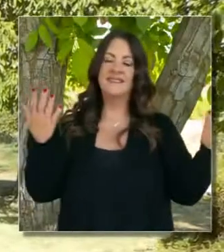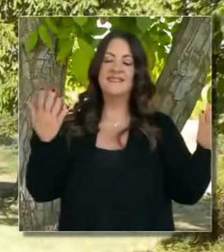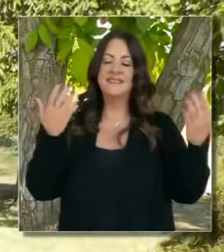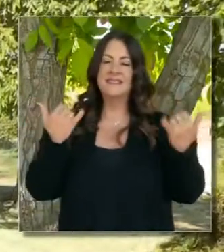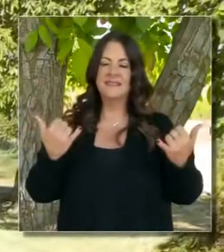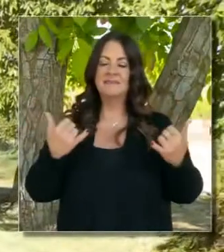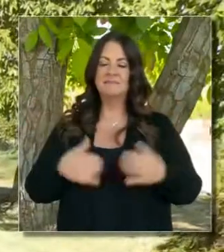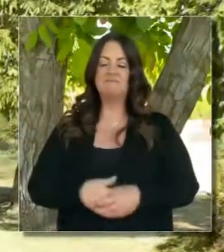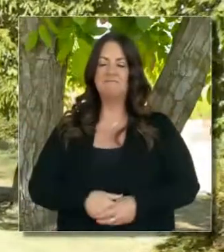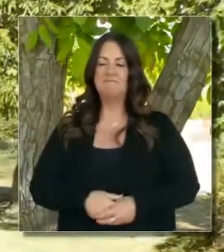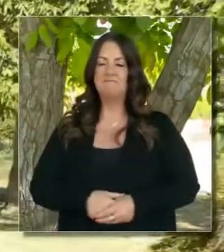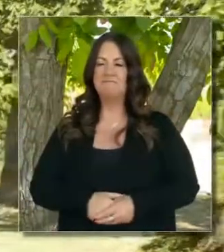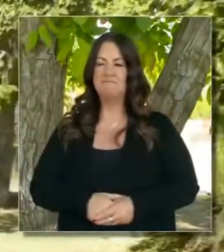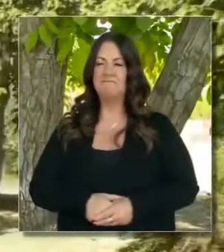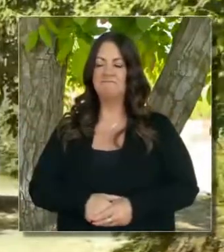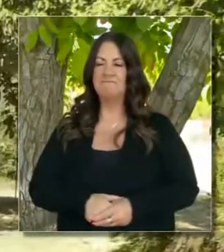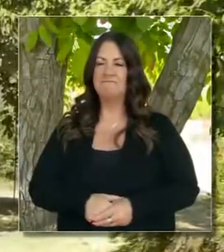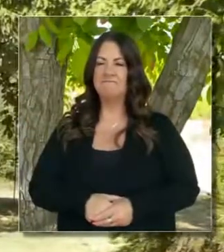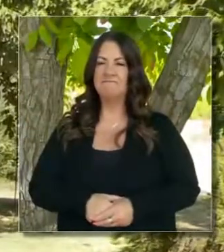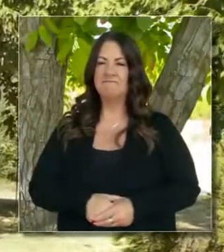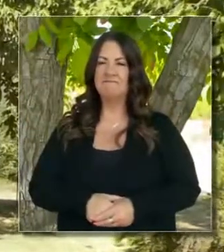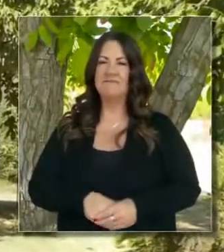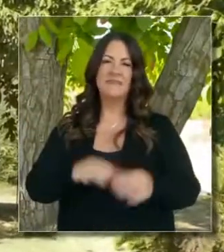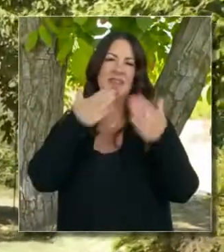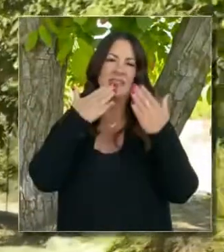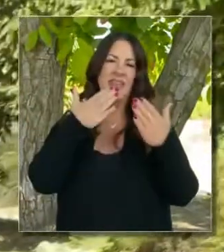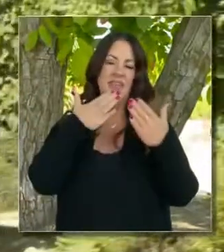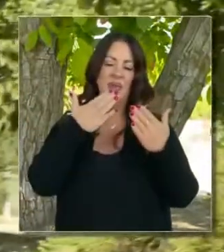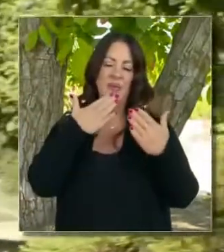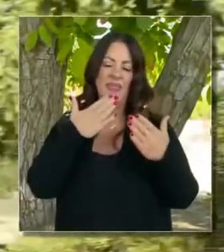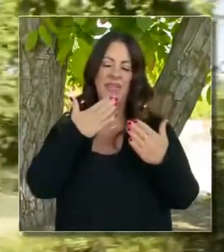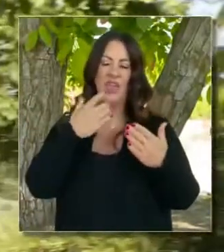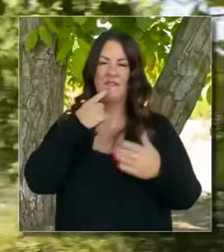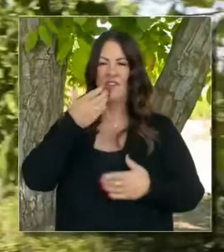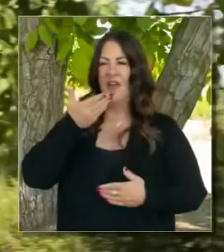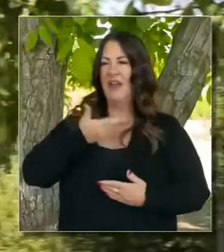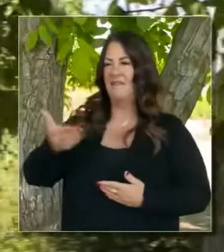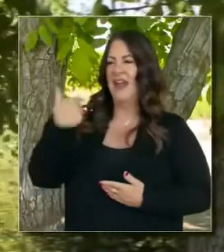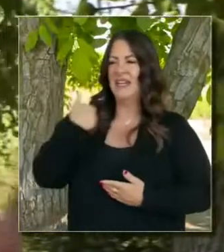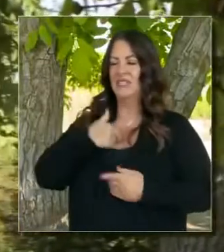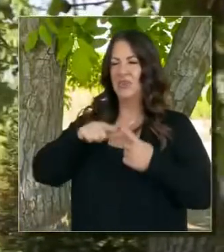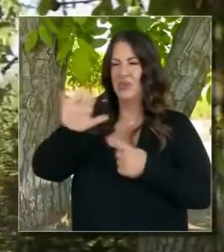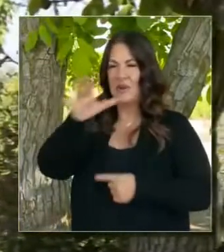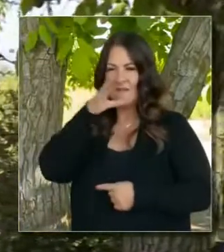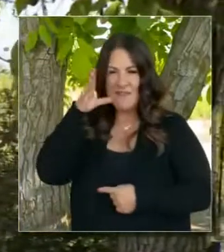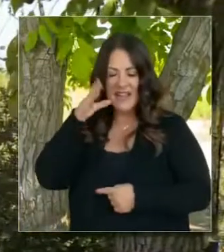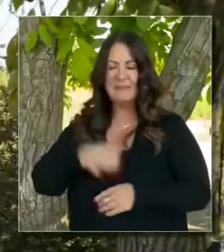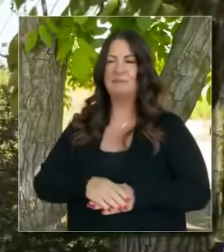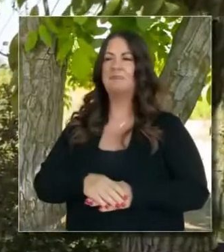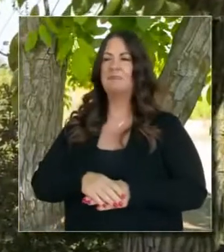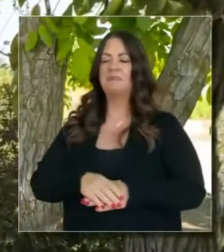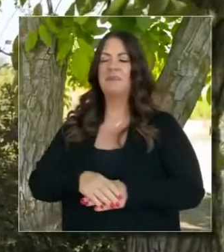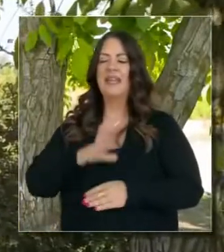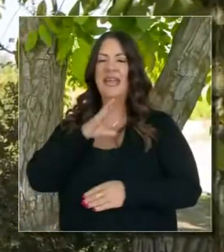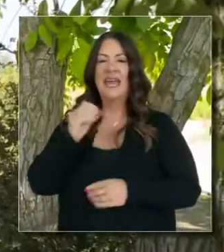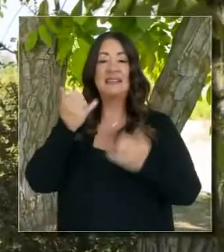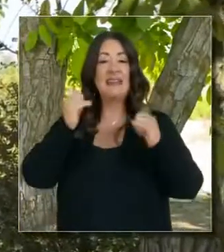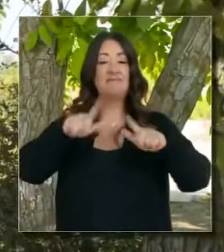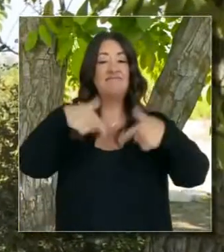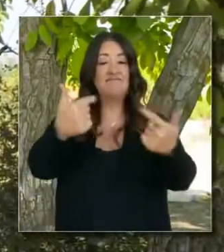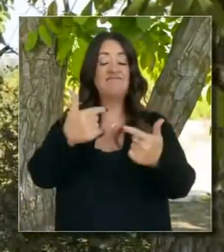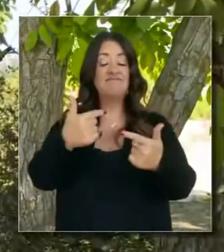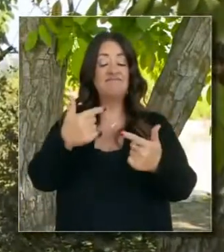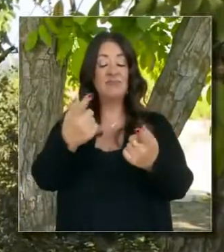Muy bien. Aquí foto con la nuez y la orden ejecutiva. Gracias, Craig. Gracias por invitarnos aquí a tu